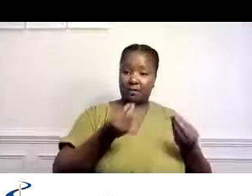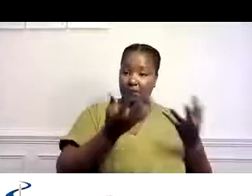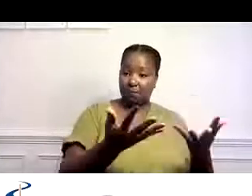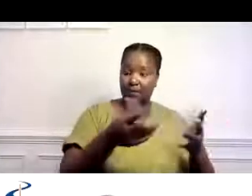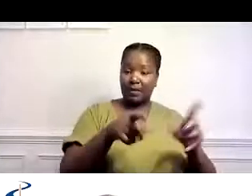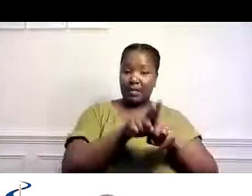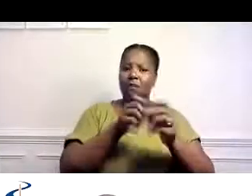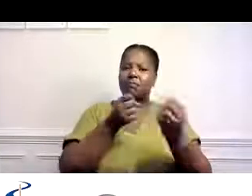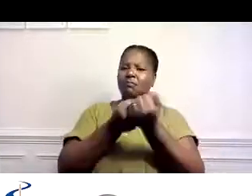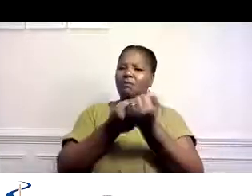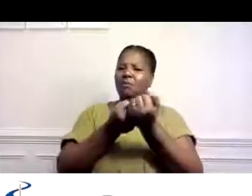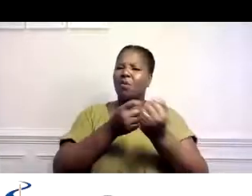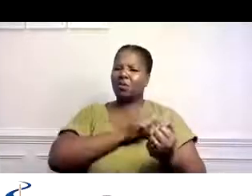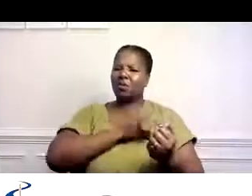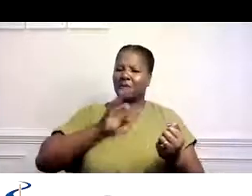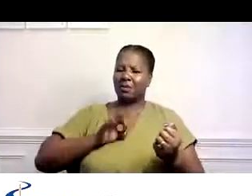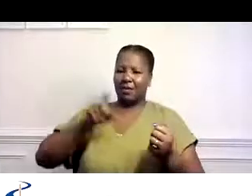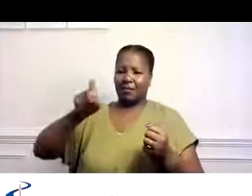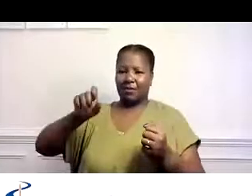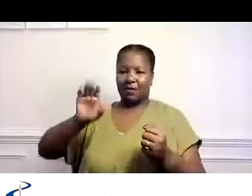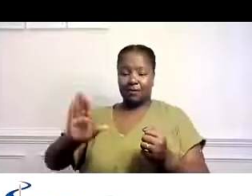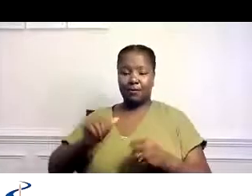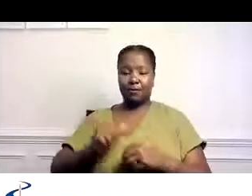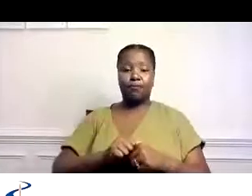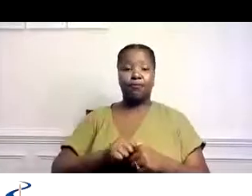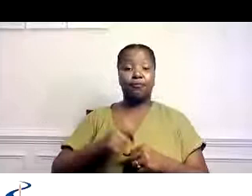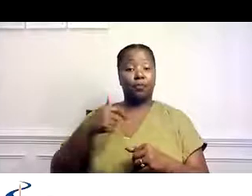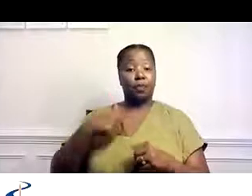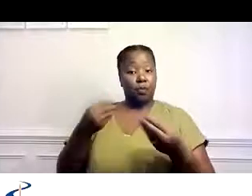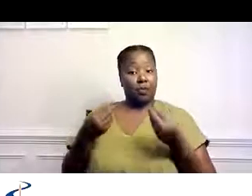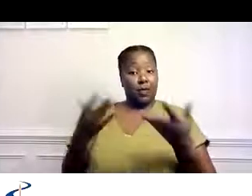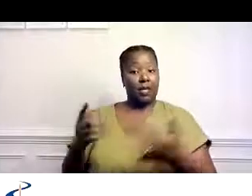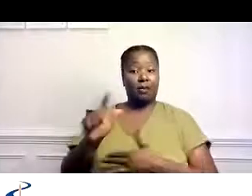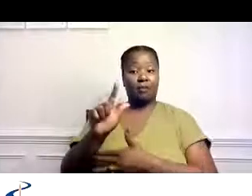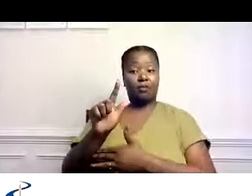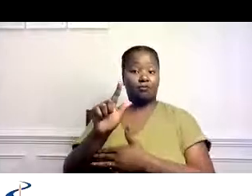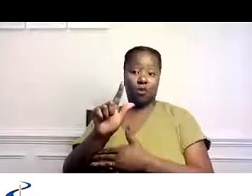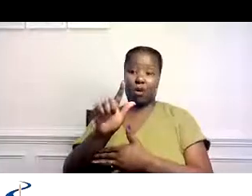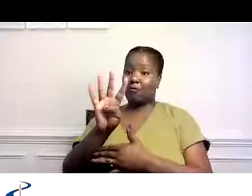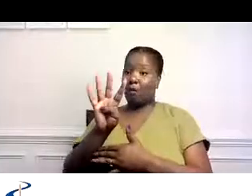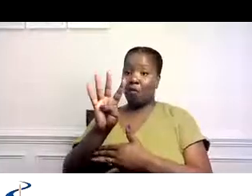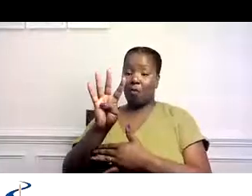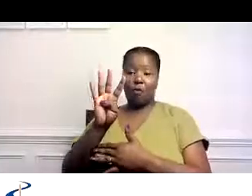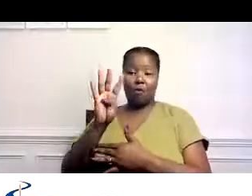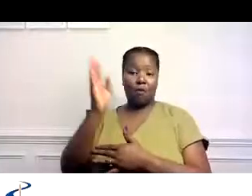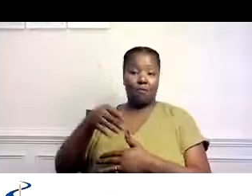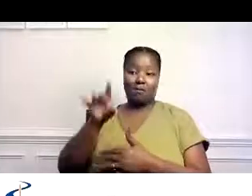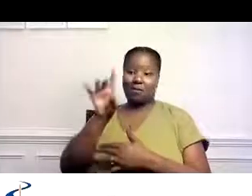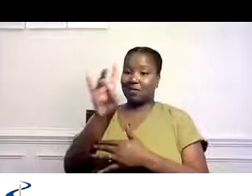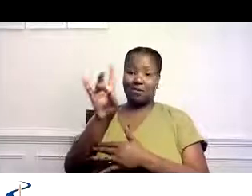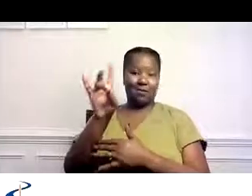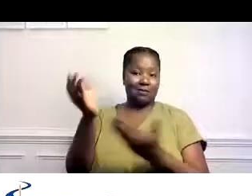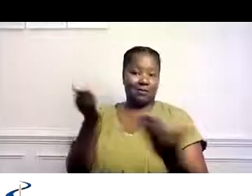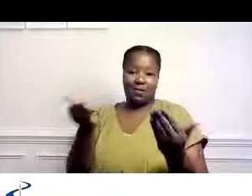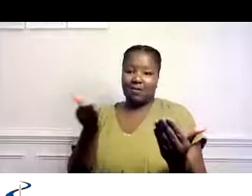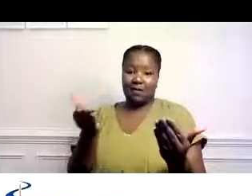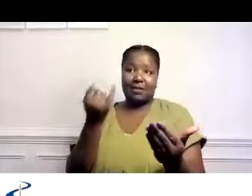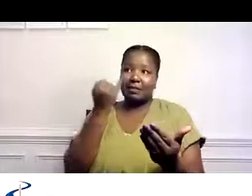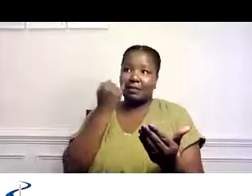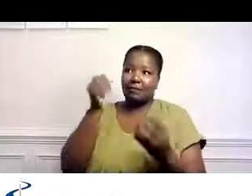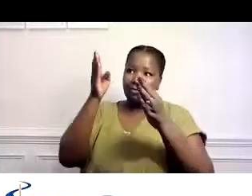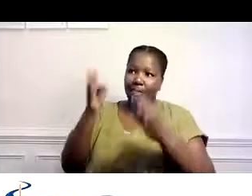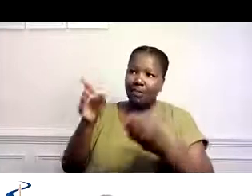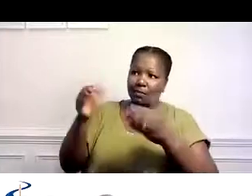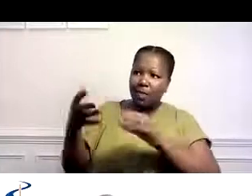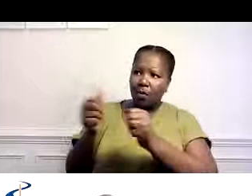para poder ofrecerles servicios y apoyos en el sitio. Sabemos que varios o